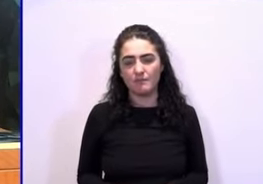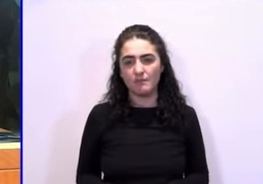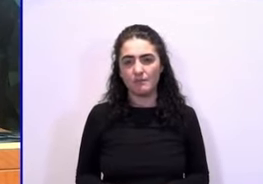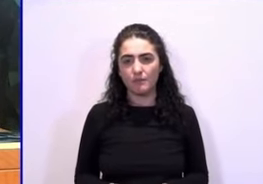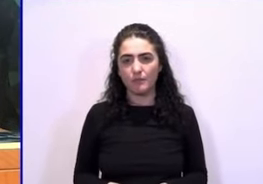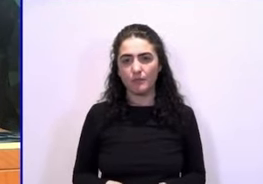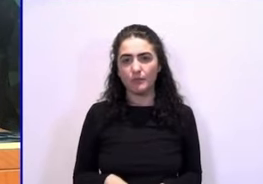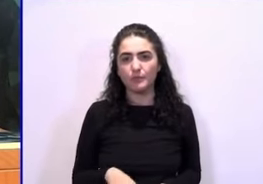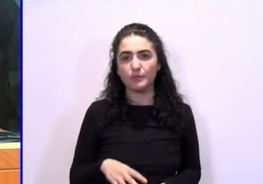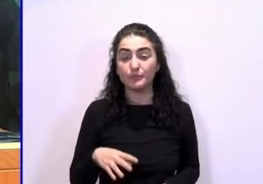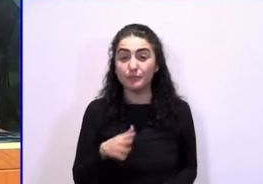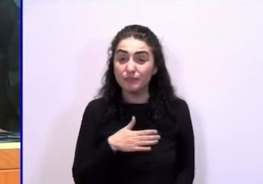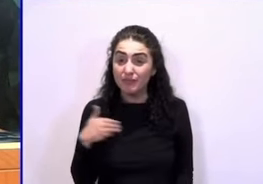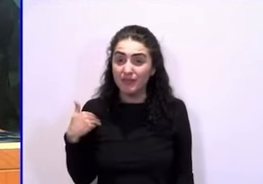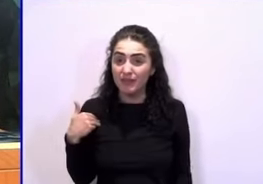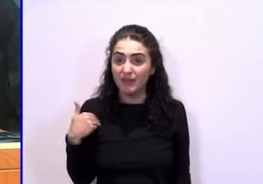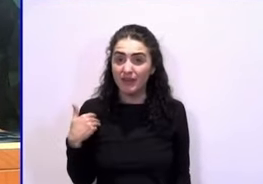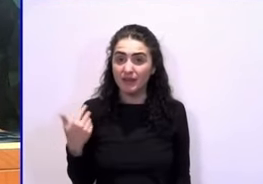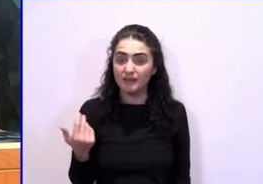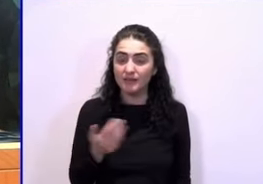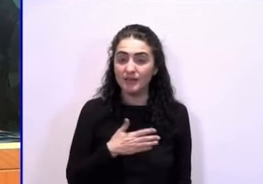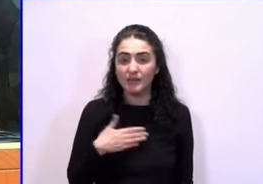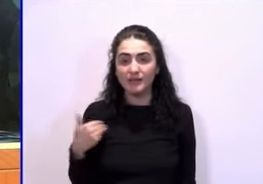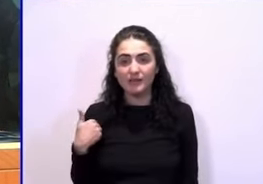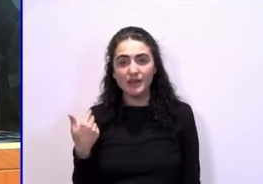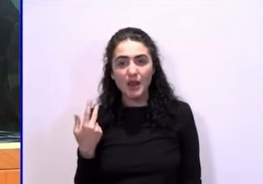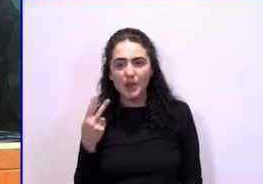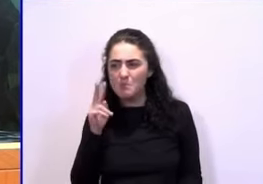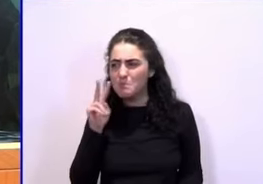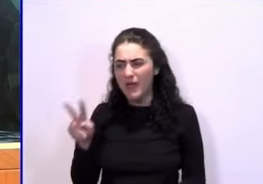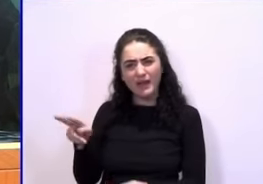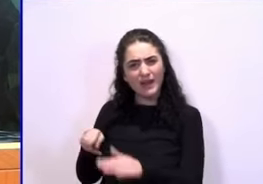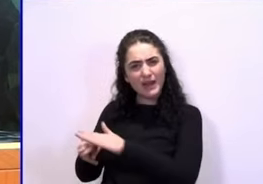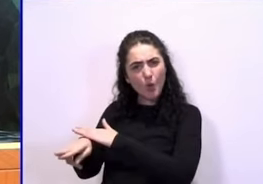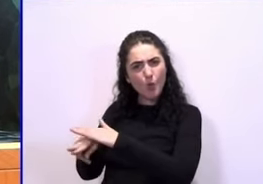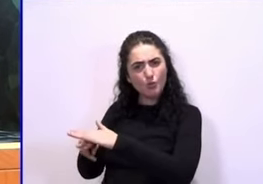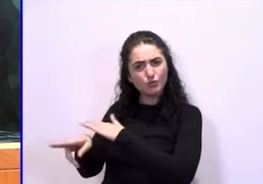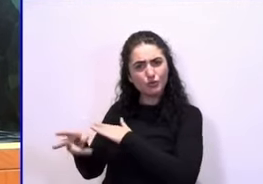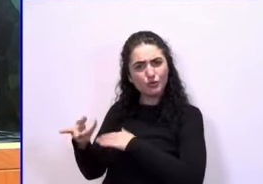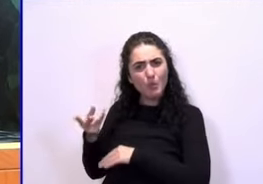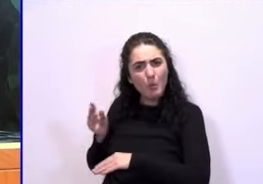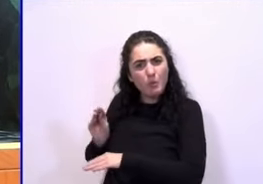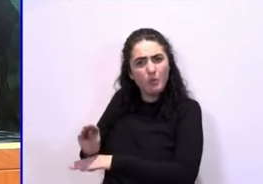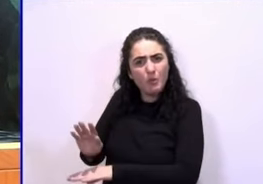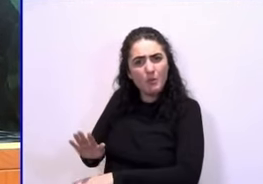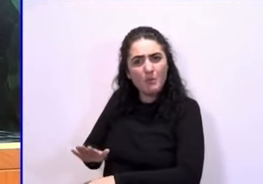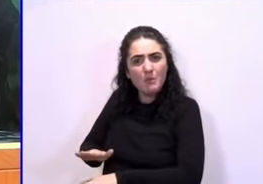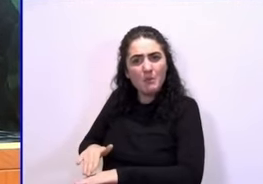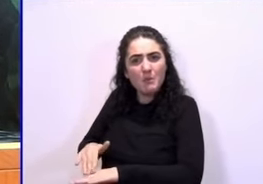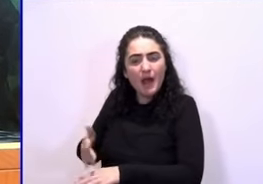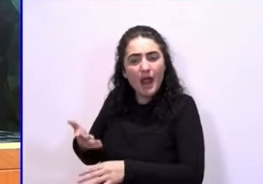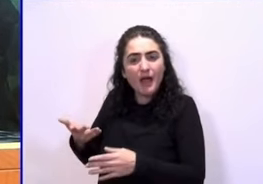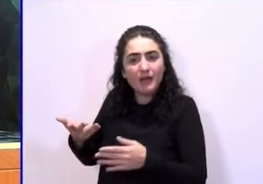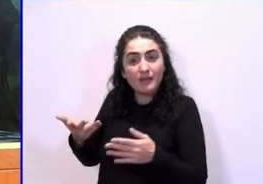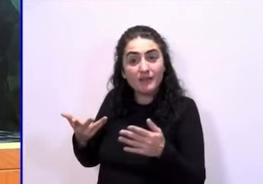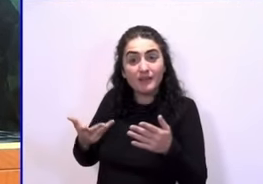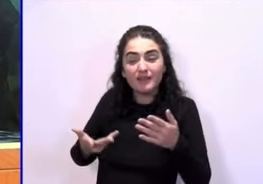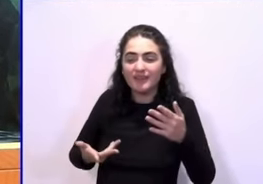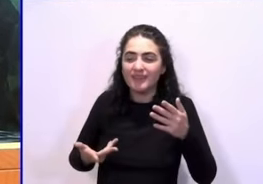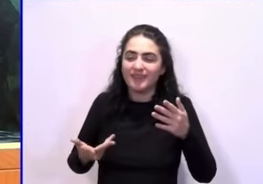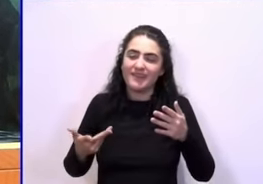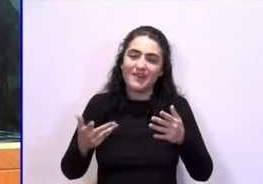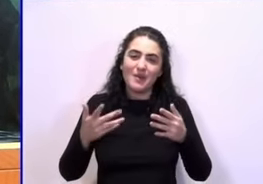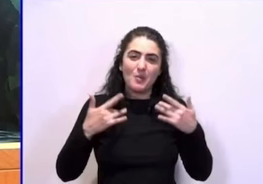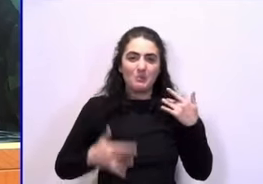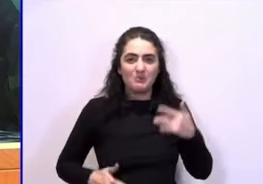¿Quieren que miremos los recursos que se han destinado en el último año para compensar a las víctimas